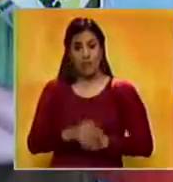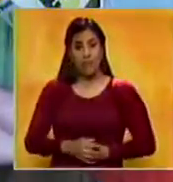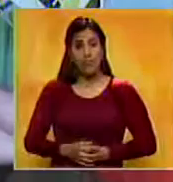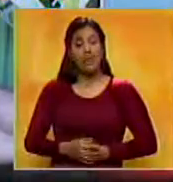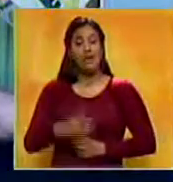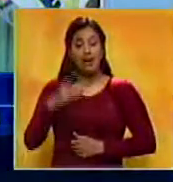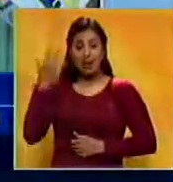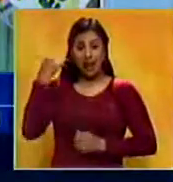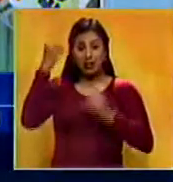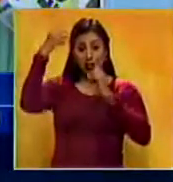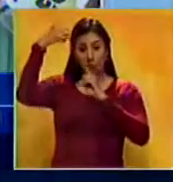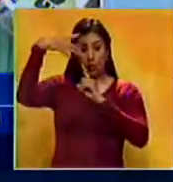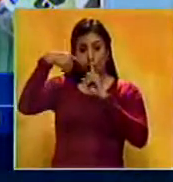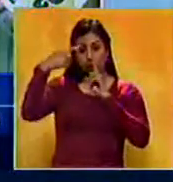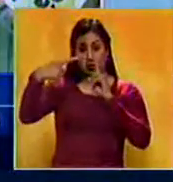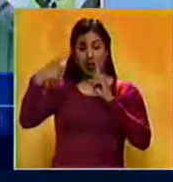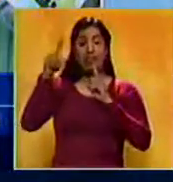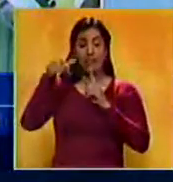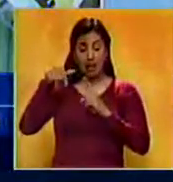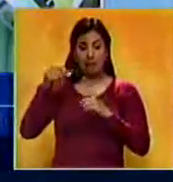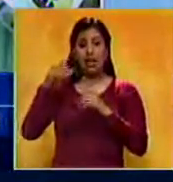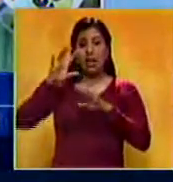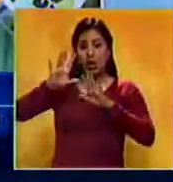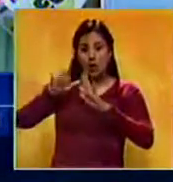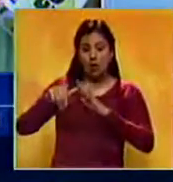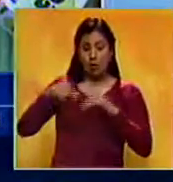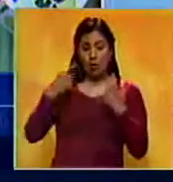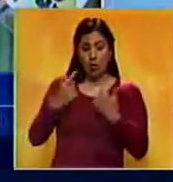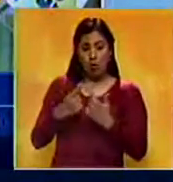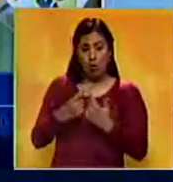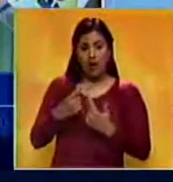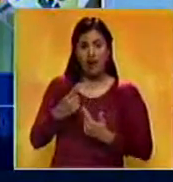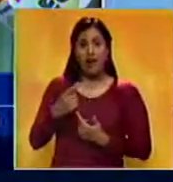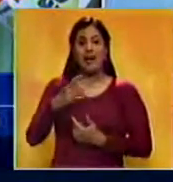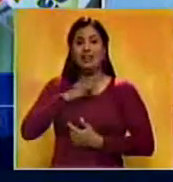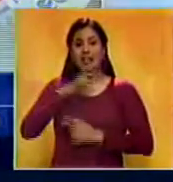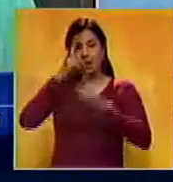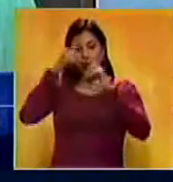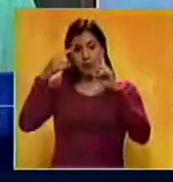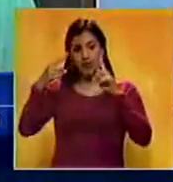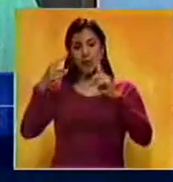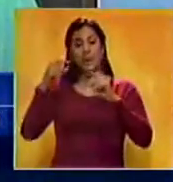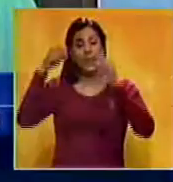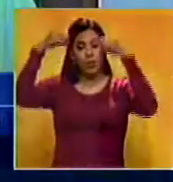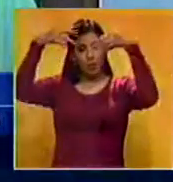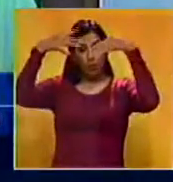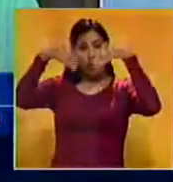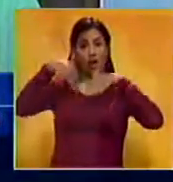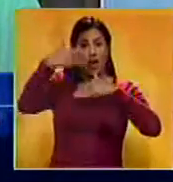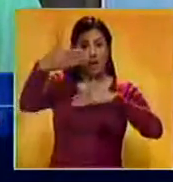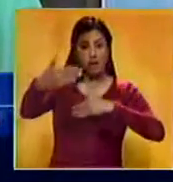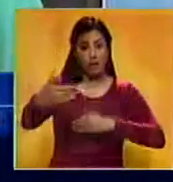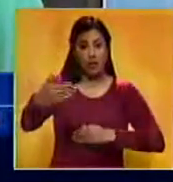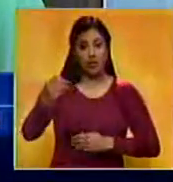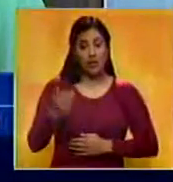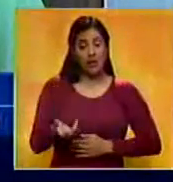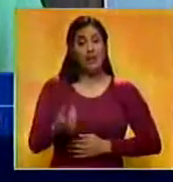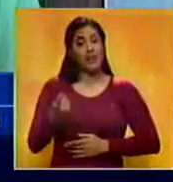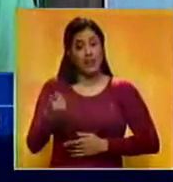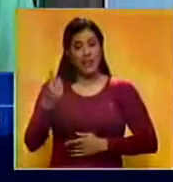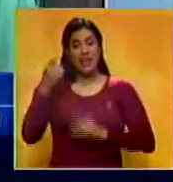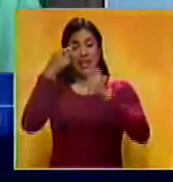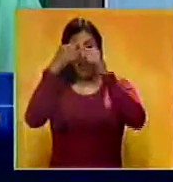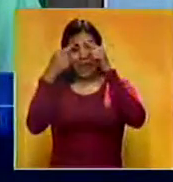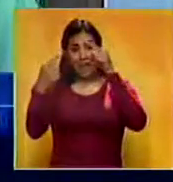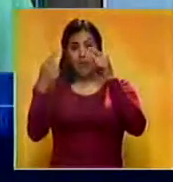La parte eléctrica que también ha sido azotada en la zona con la parte eléctrica, el alumbrado externo y los